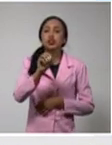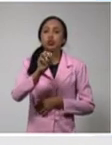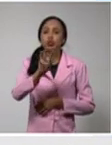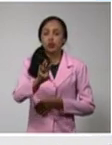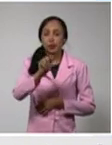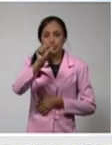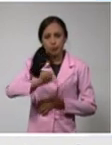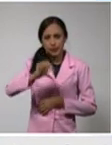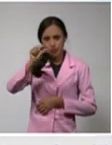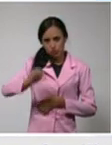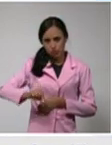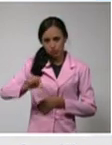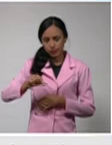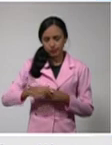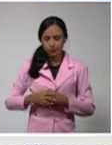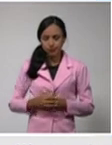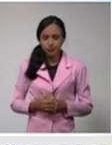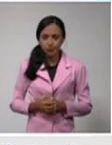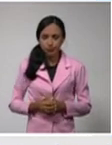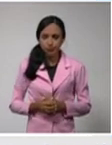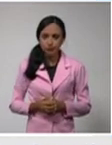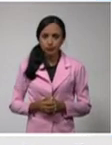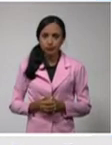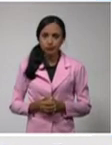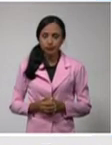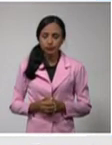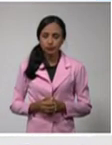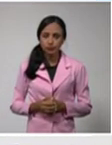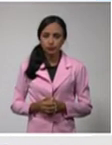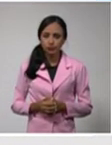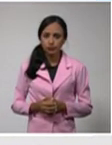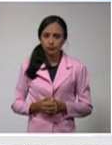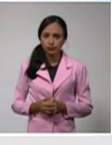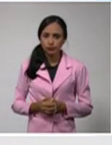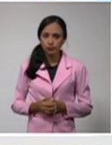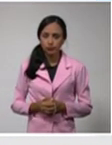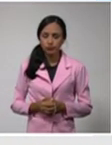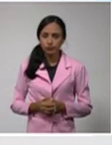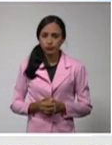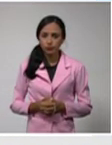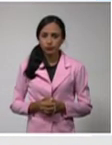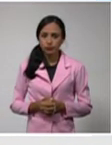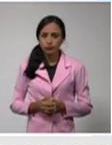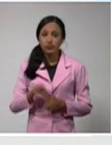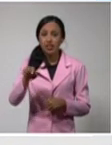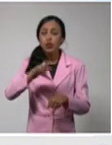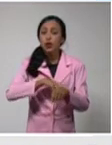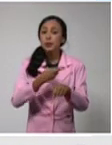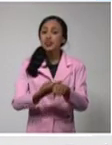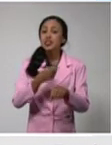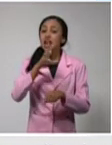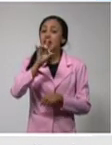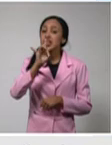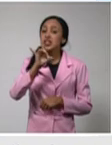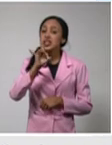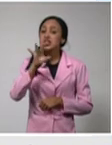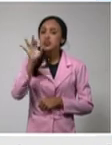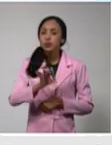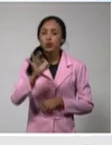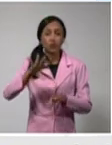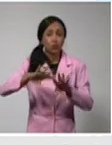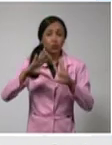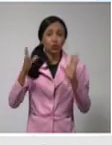-19, pues 103 personas se diagnosticaron ayer. El 15% de todos los diagnosticados